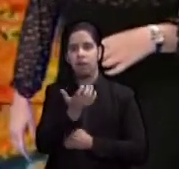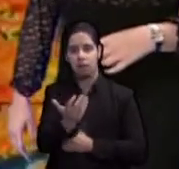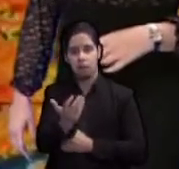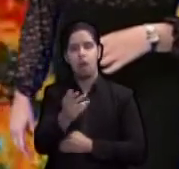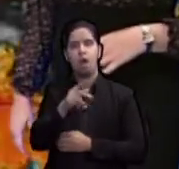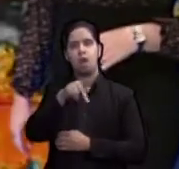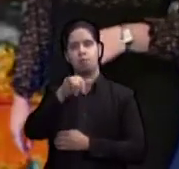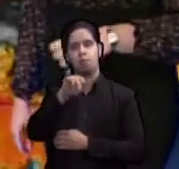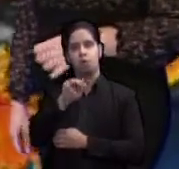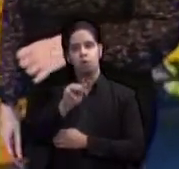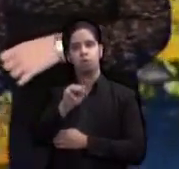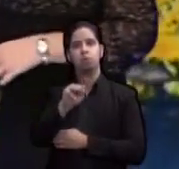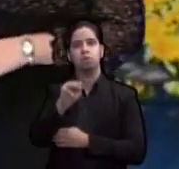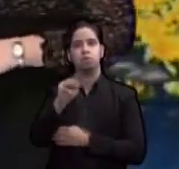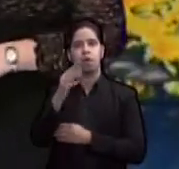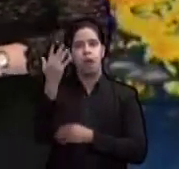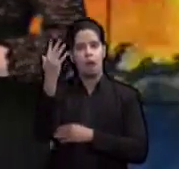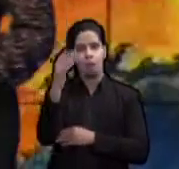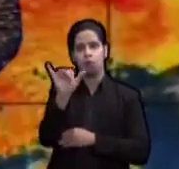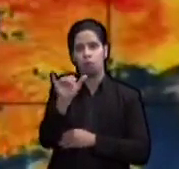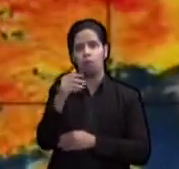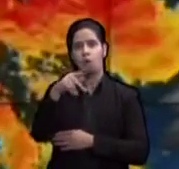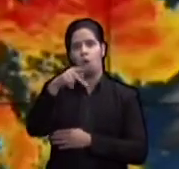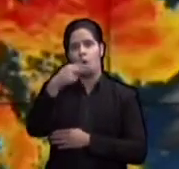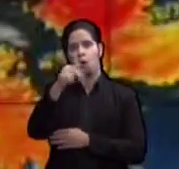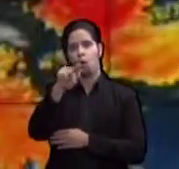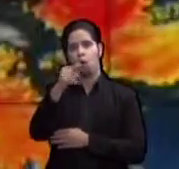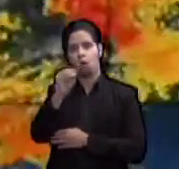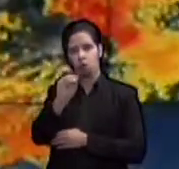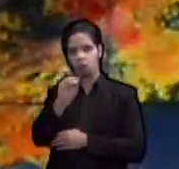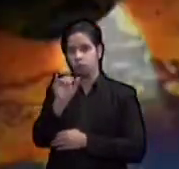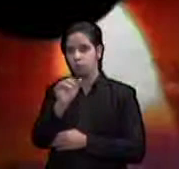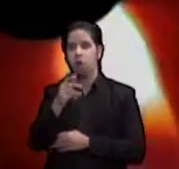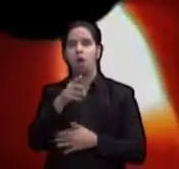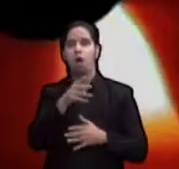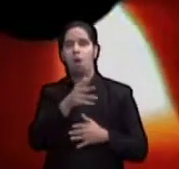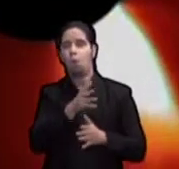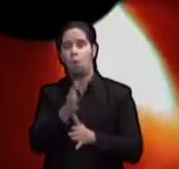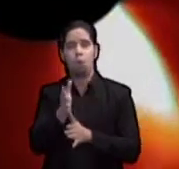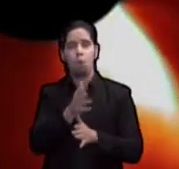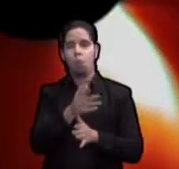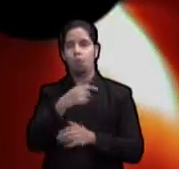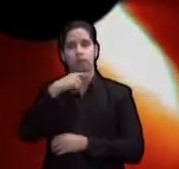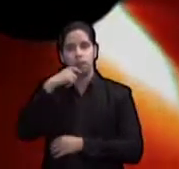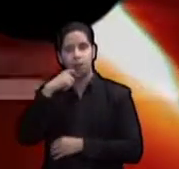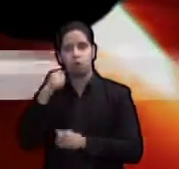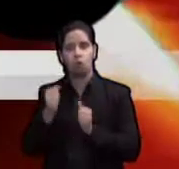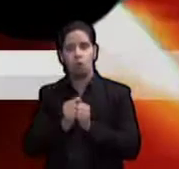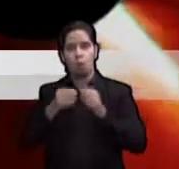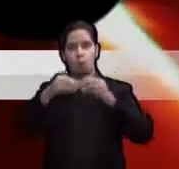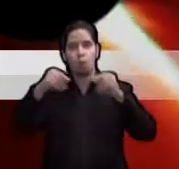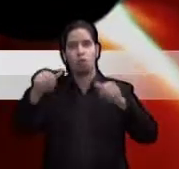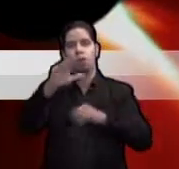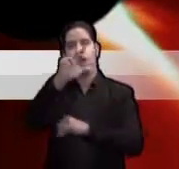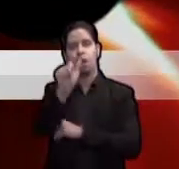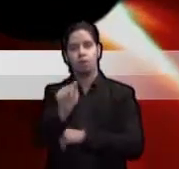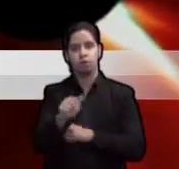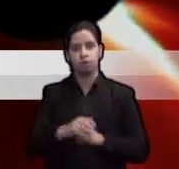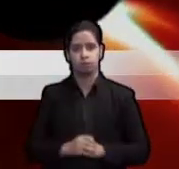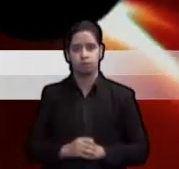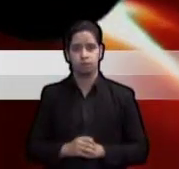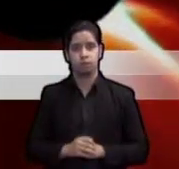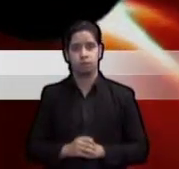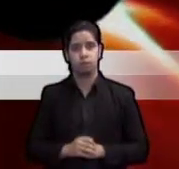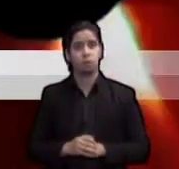de árbol y esporas de hongos, además de aire seco con poco de polvo de África. Hablando de ciencia, el pasado